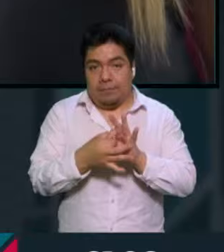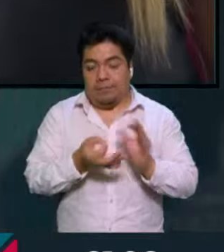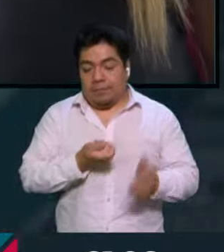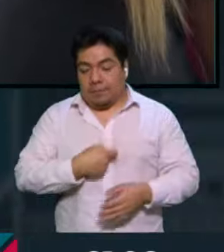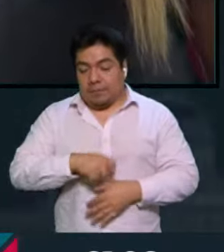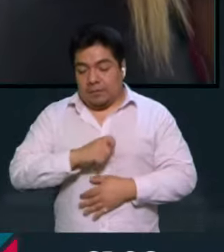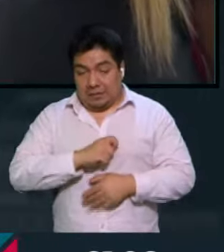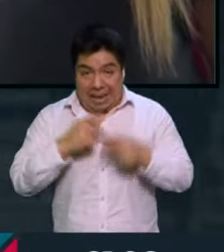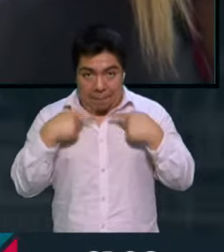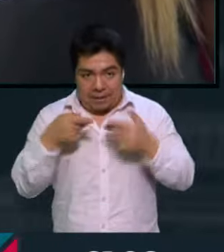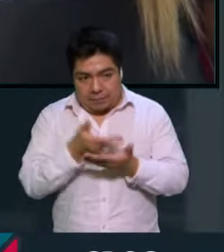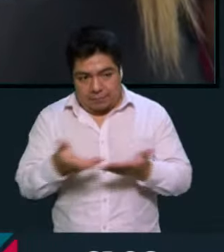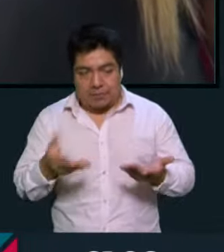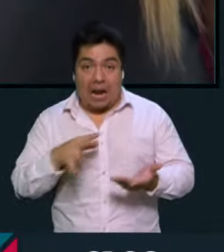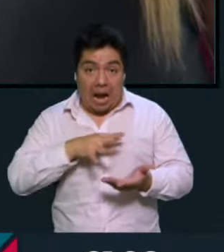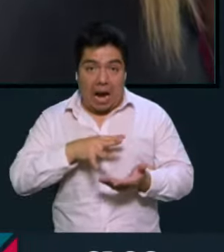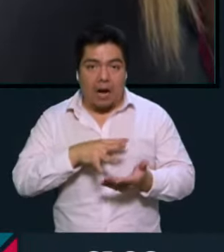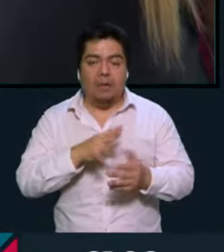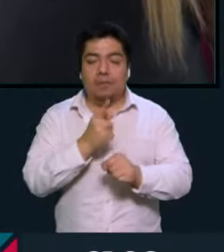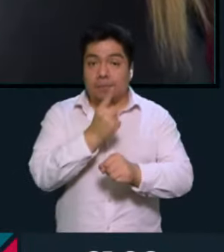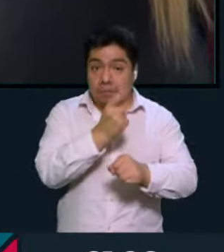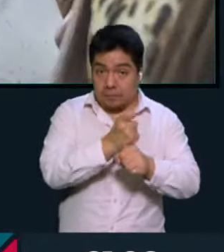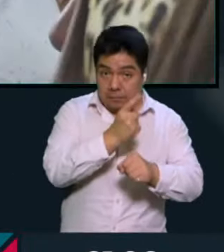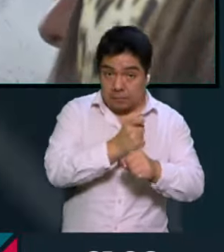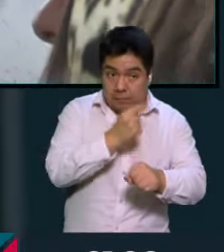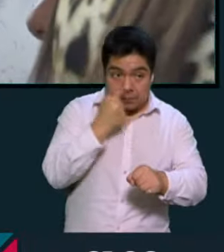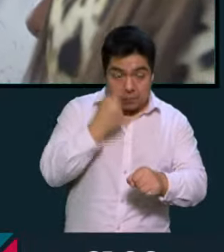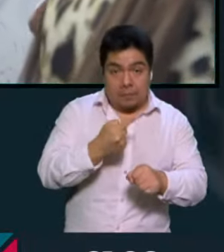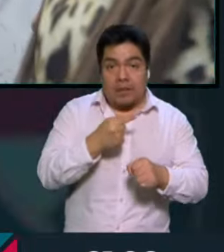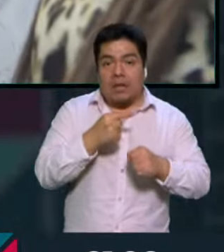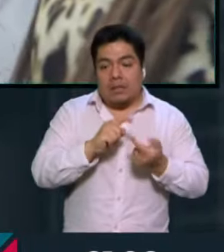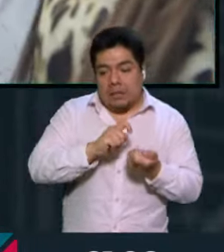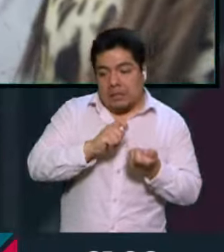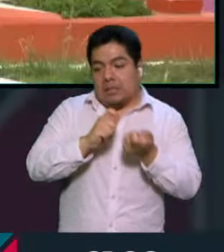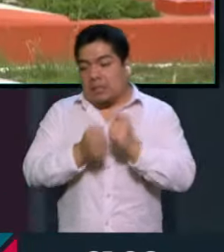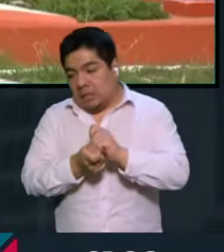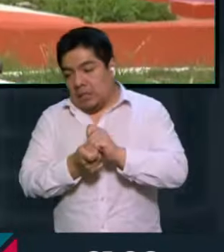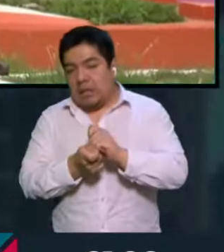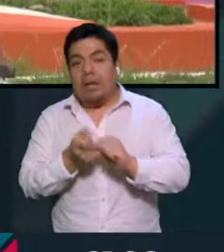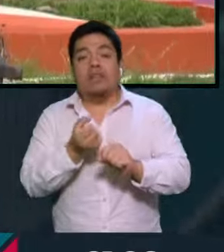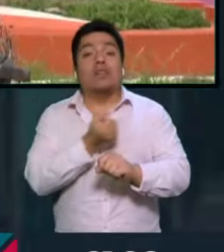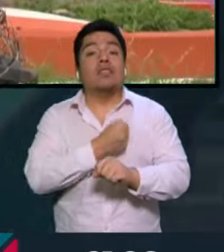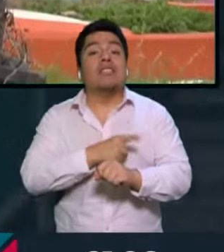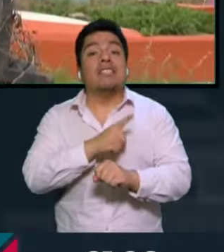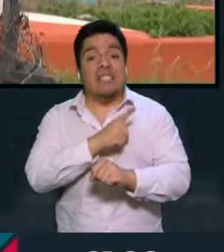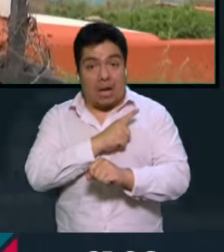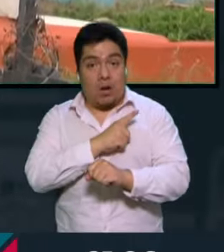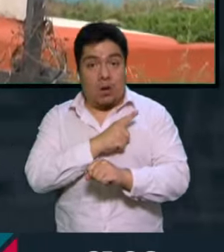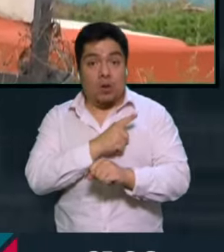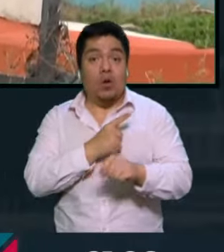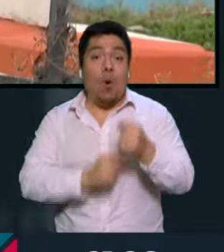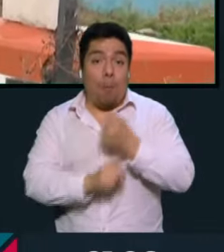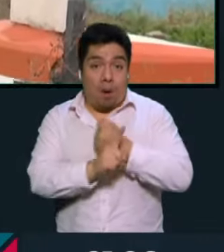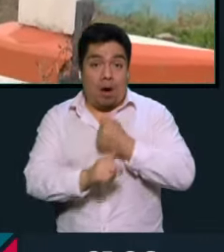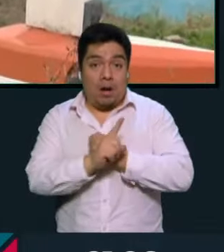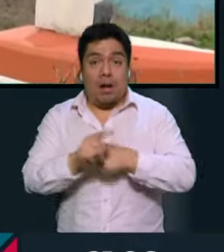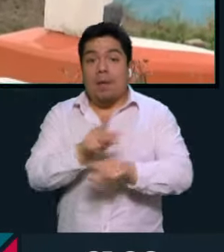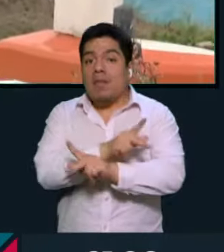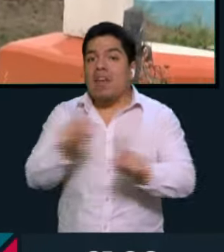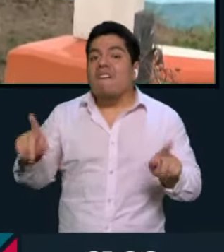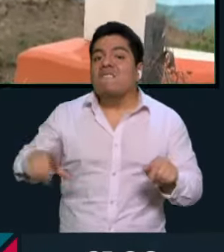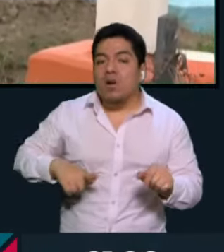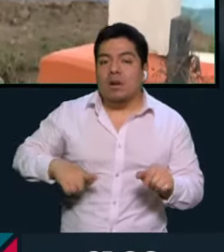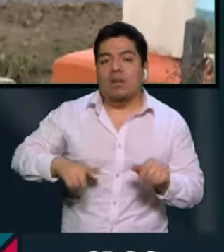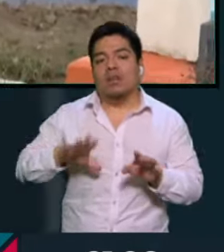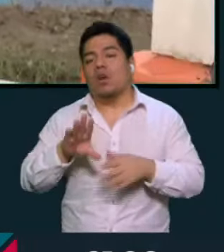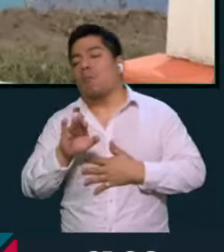porque tenemos que, pues primero garantizar que la transición es un problema de salud pública, para que las mujeres no se sometan a